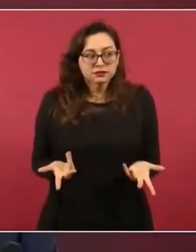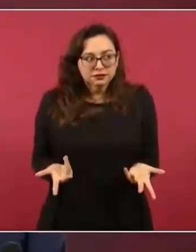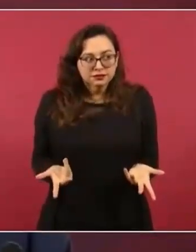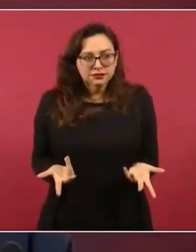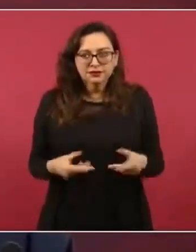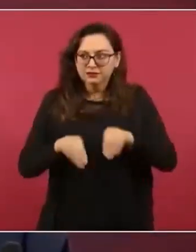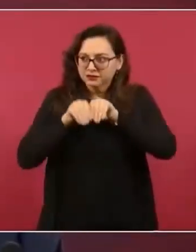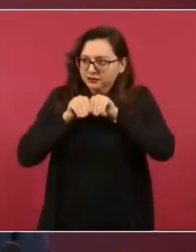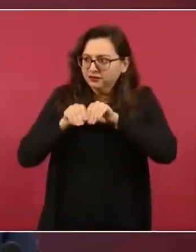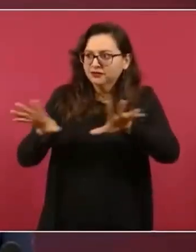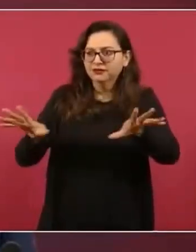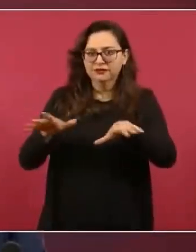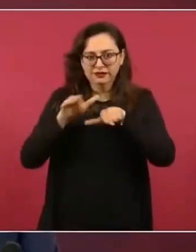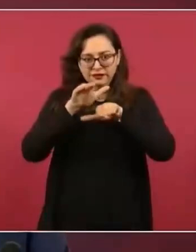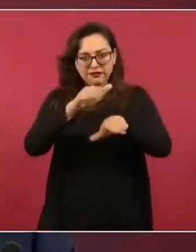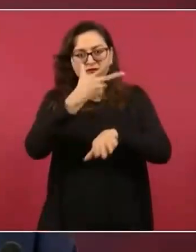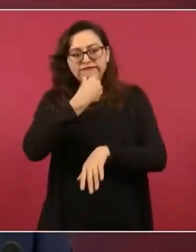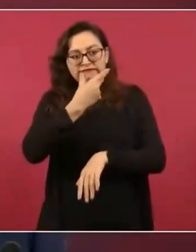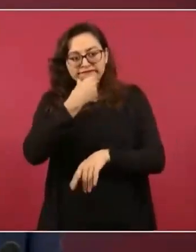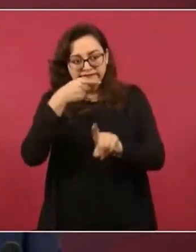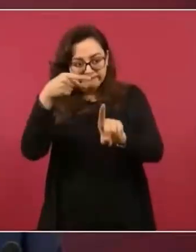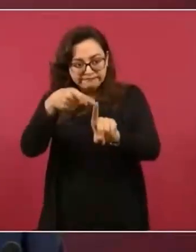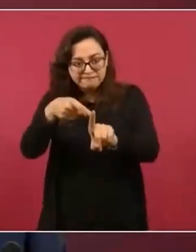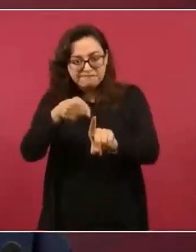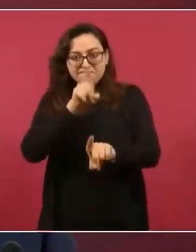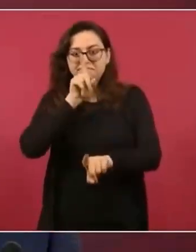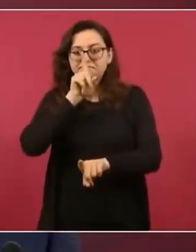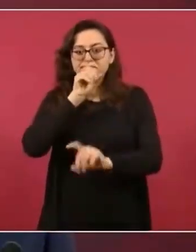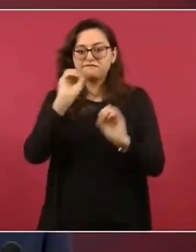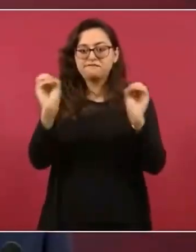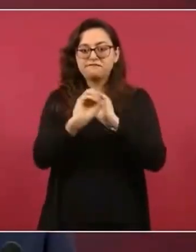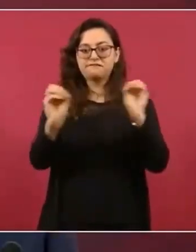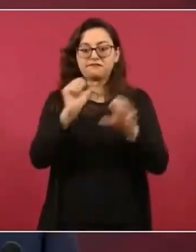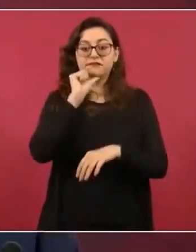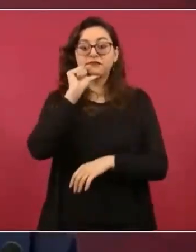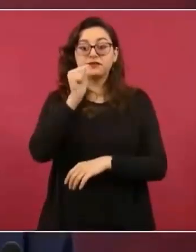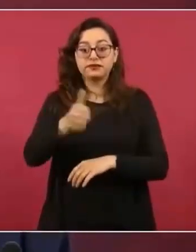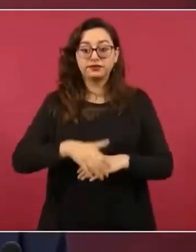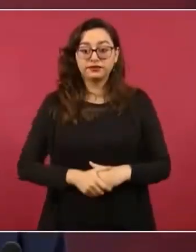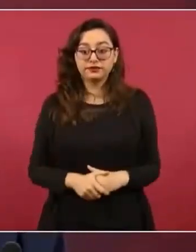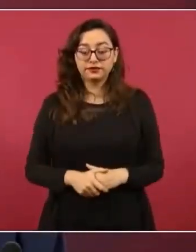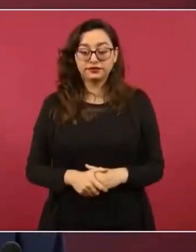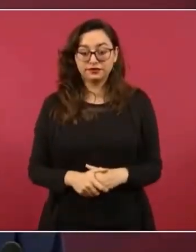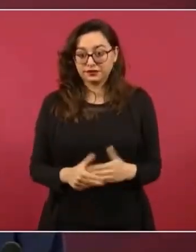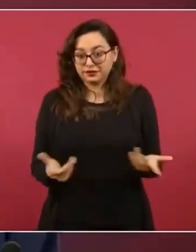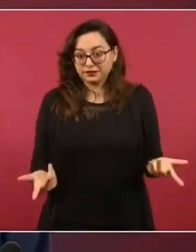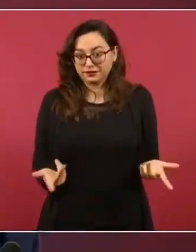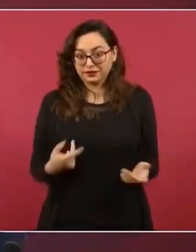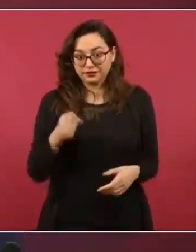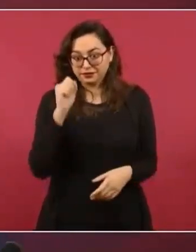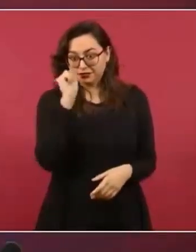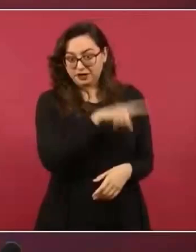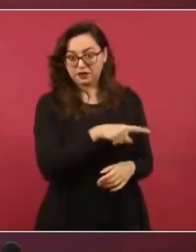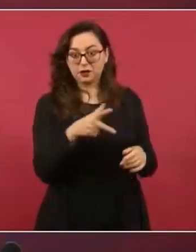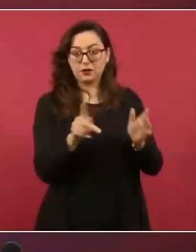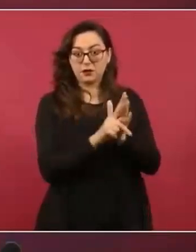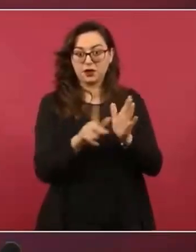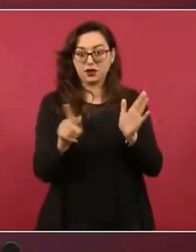dio información sobre los cables. Y a ellos